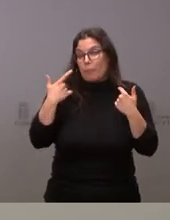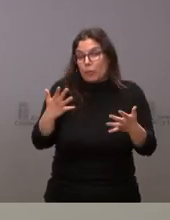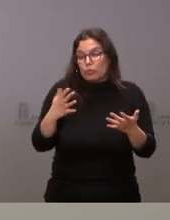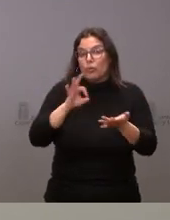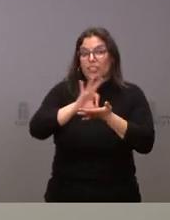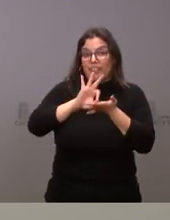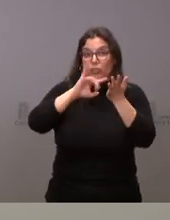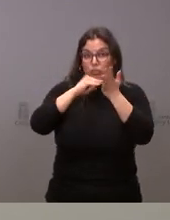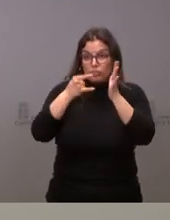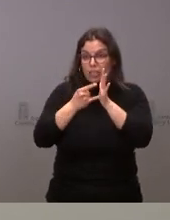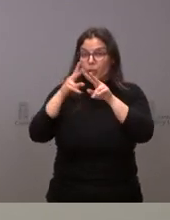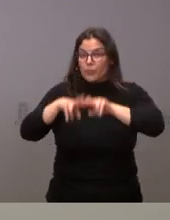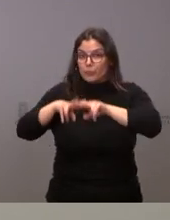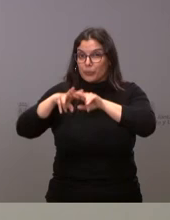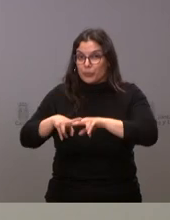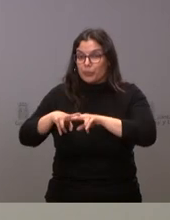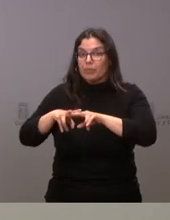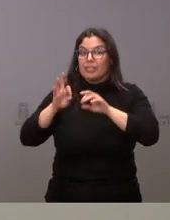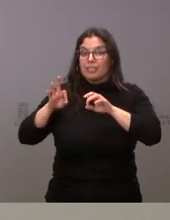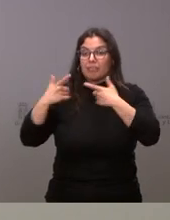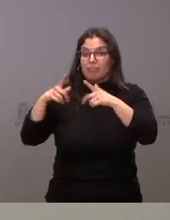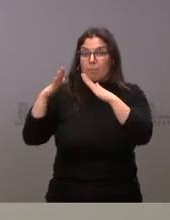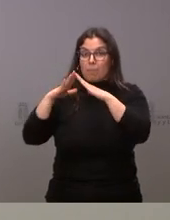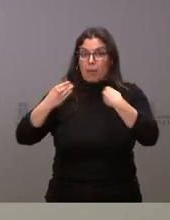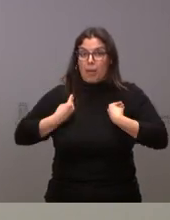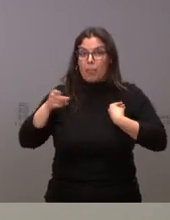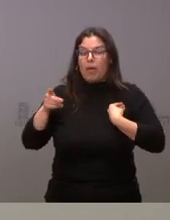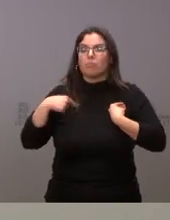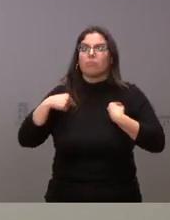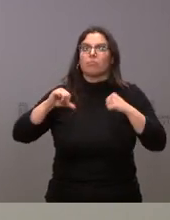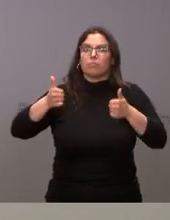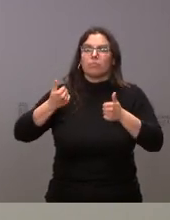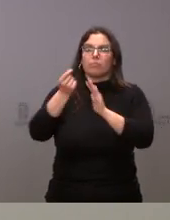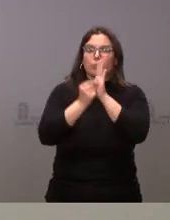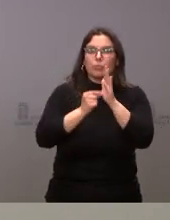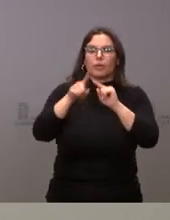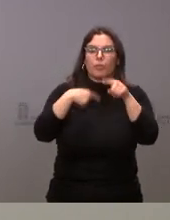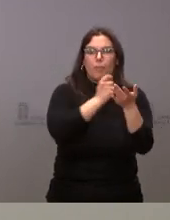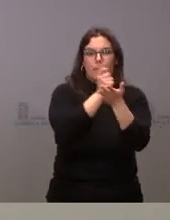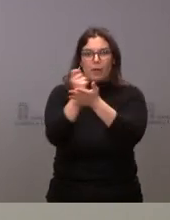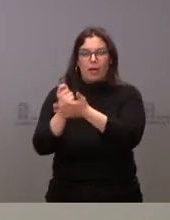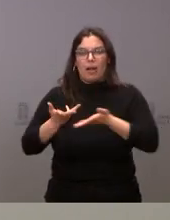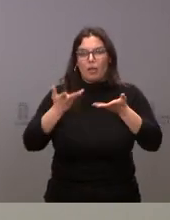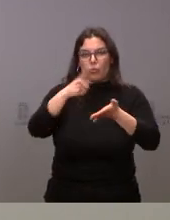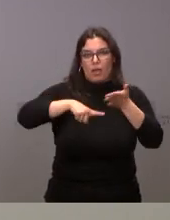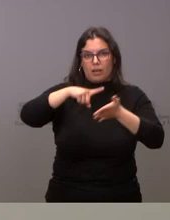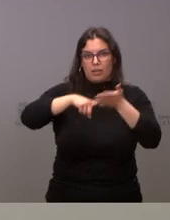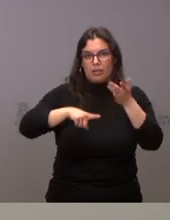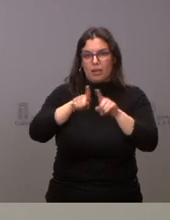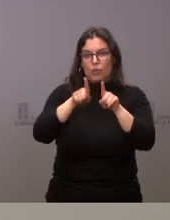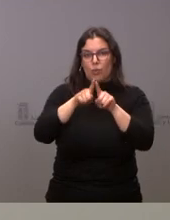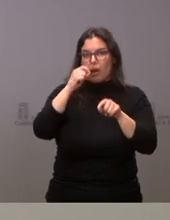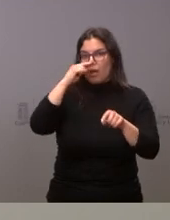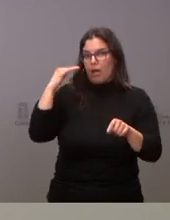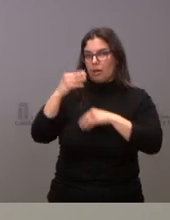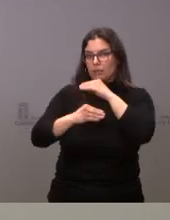servicios técnicos de la decisión general de vivienda pues se procederá a la concesión y al pago de las ayudas al alquiler como hemos hecho en ejercicios precedentes